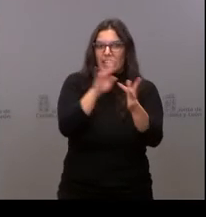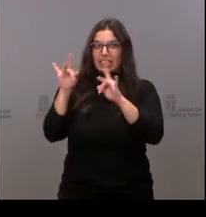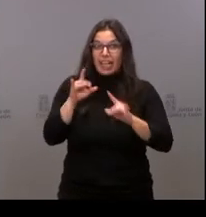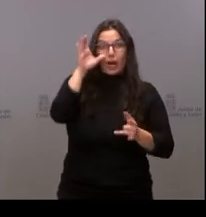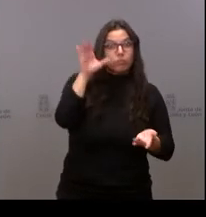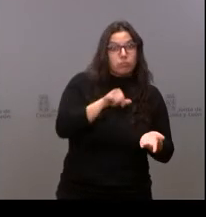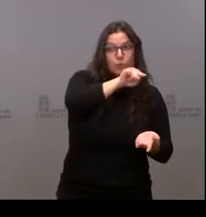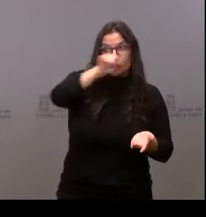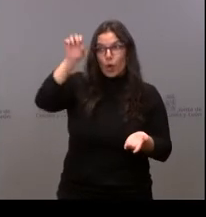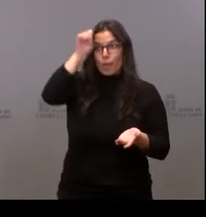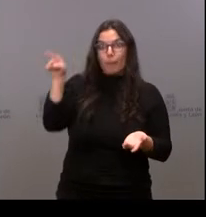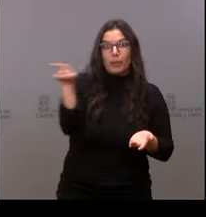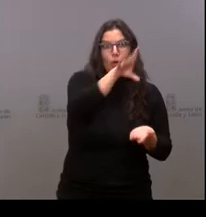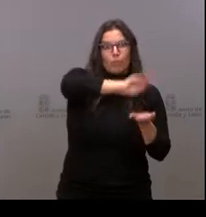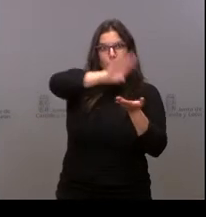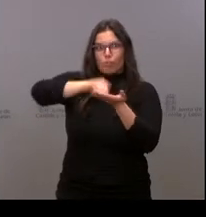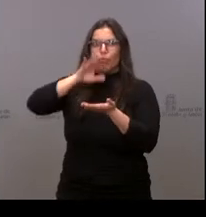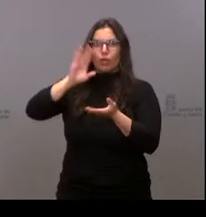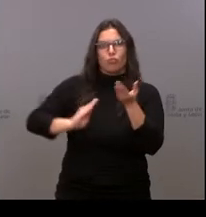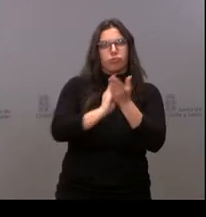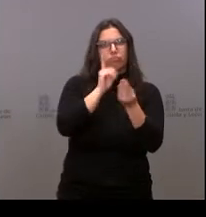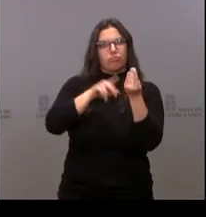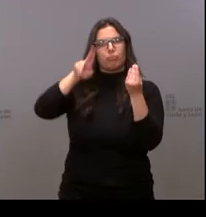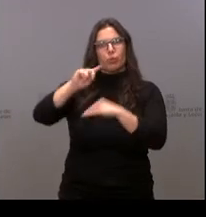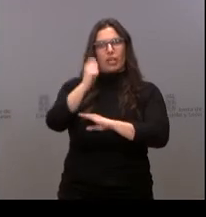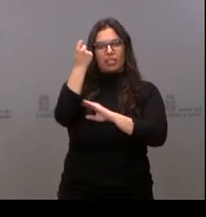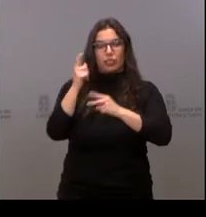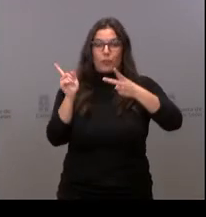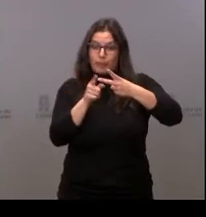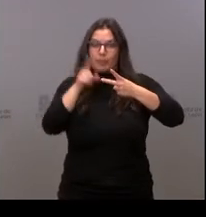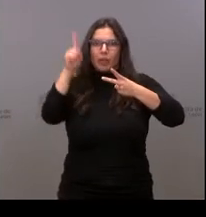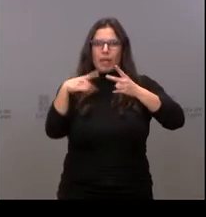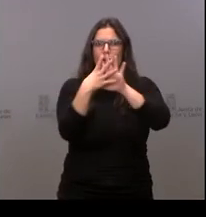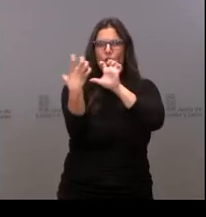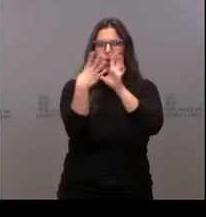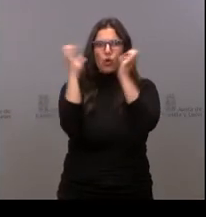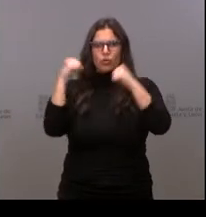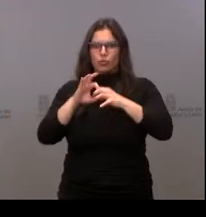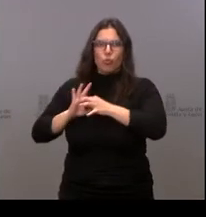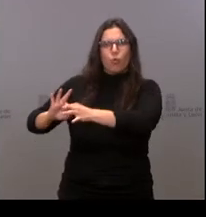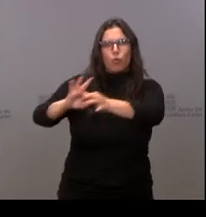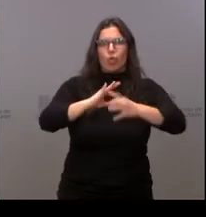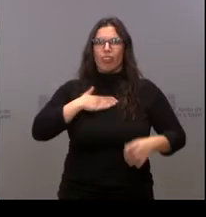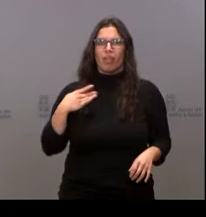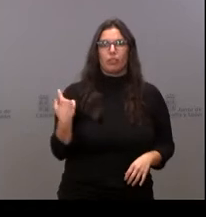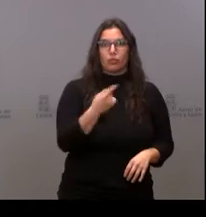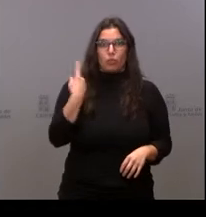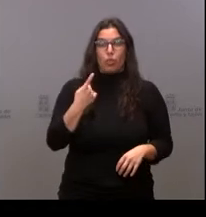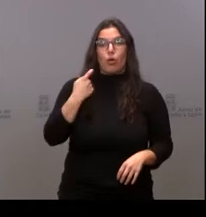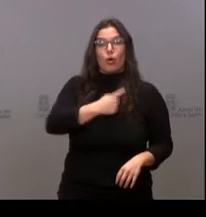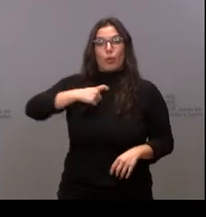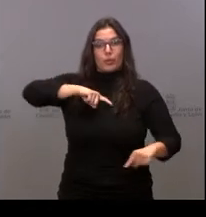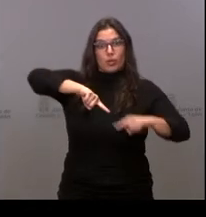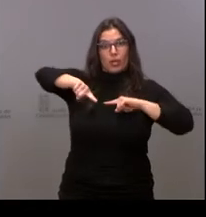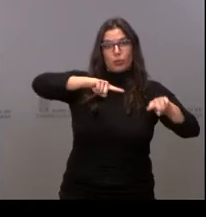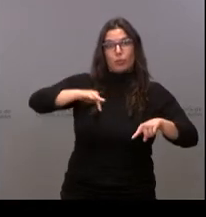importante y de ahí el éxito. Es un plan basado en el consenso, en la unión de todos. Es un plan que en la Comisión Ejecutiva y en la